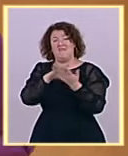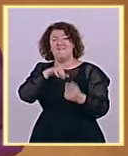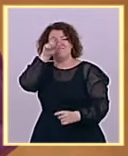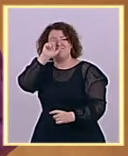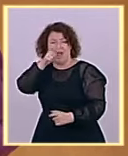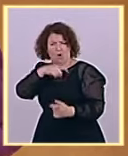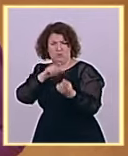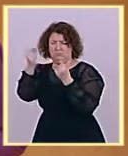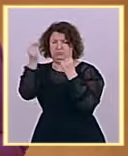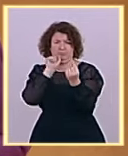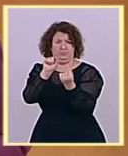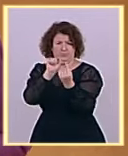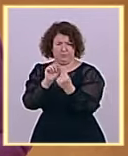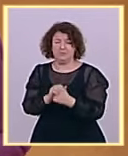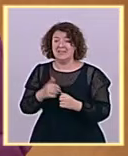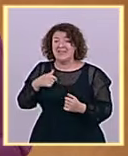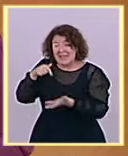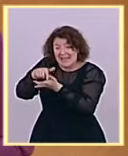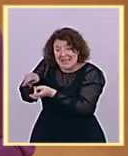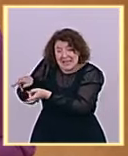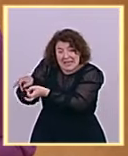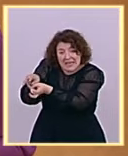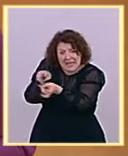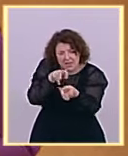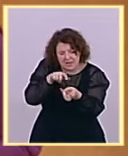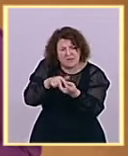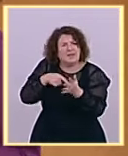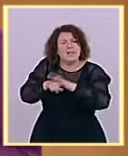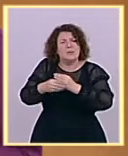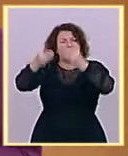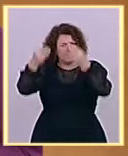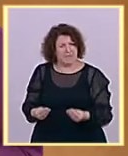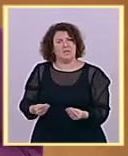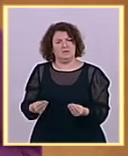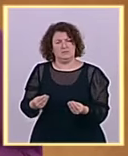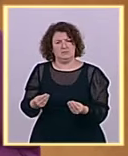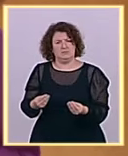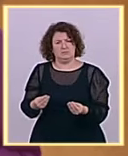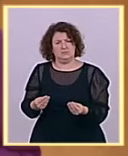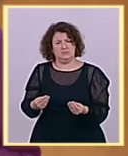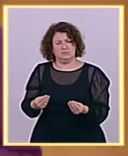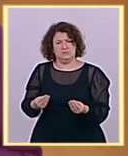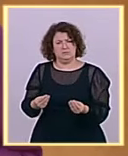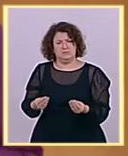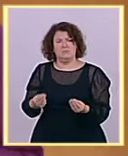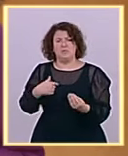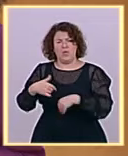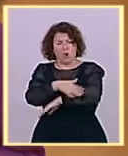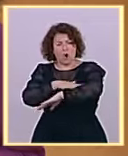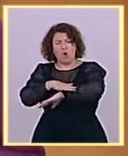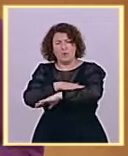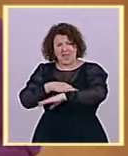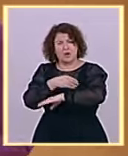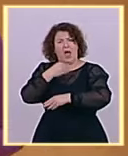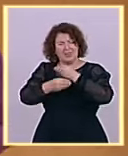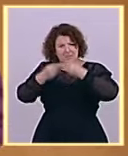administrar de forma correcta desde el ejercicio de la tarea de Gobierno, pero también desde la tarea de la oposición y desde el